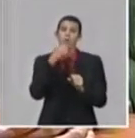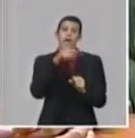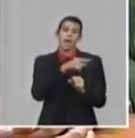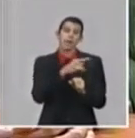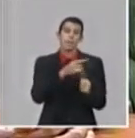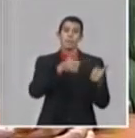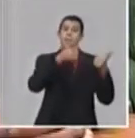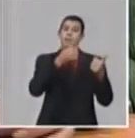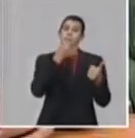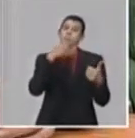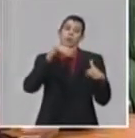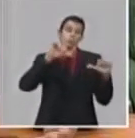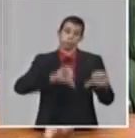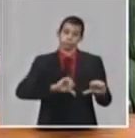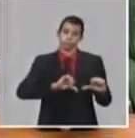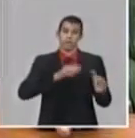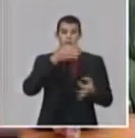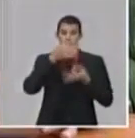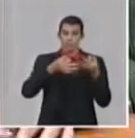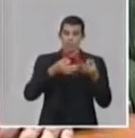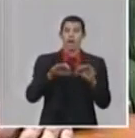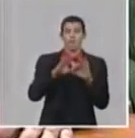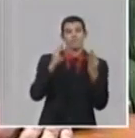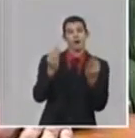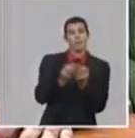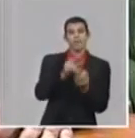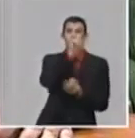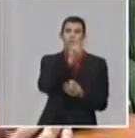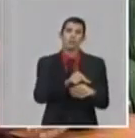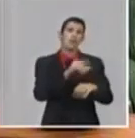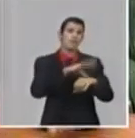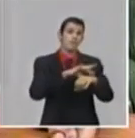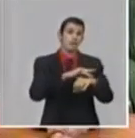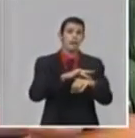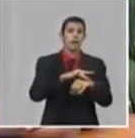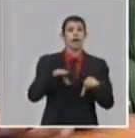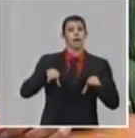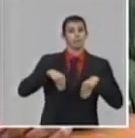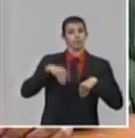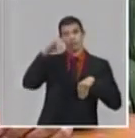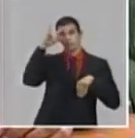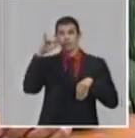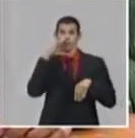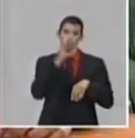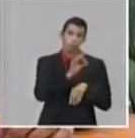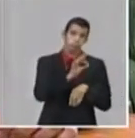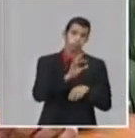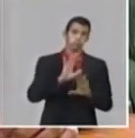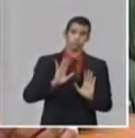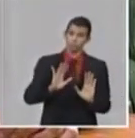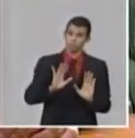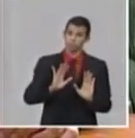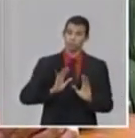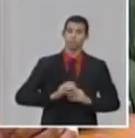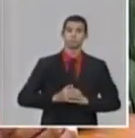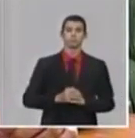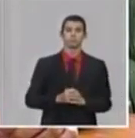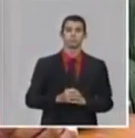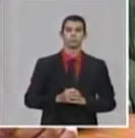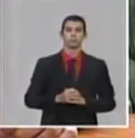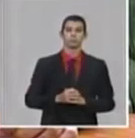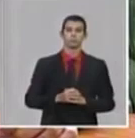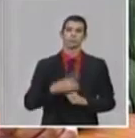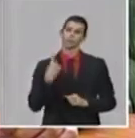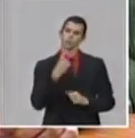bien, aquí esto, como ha explicado el doctor Guillén, nosotros empezamos las evaluaciones en el hospital naval